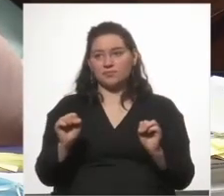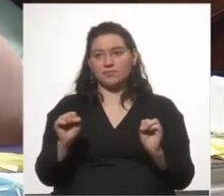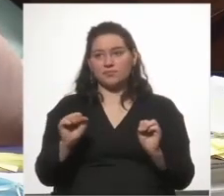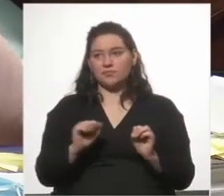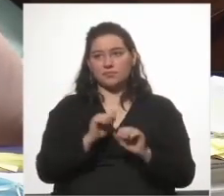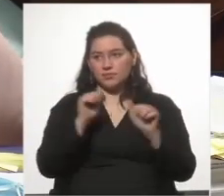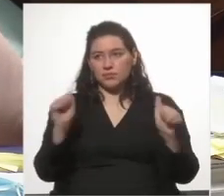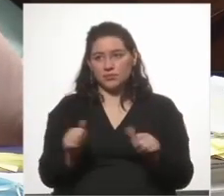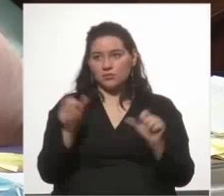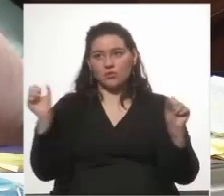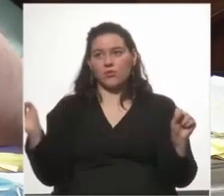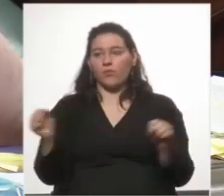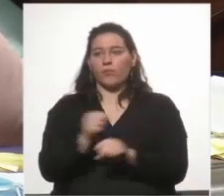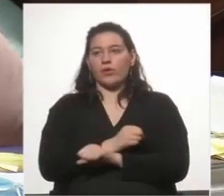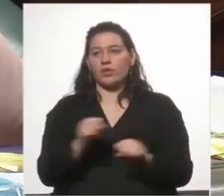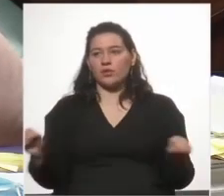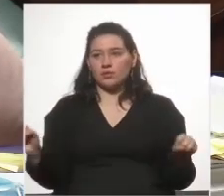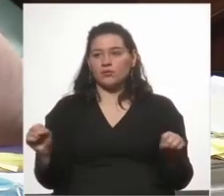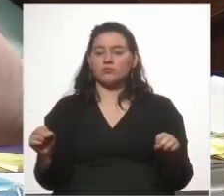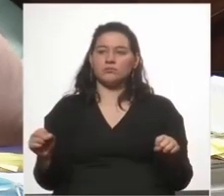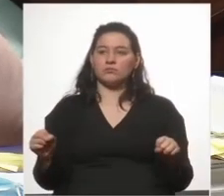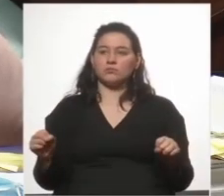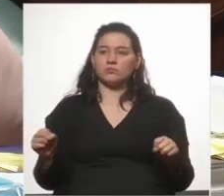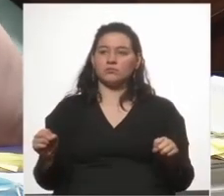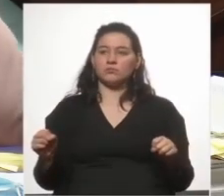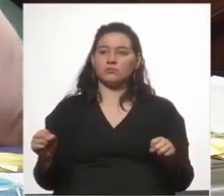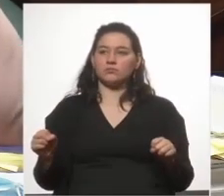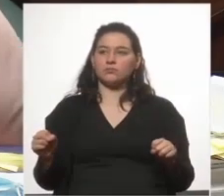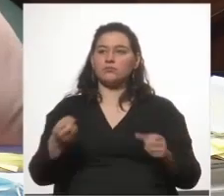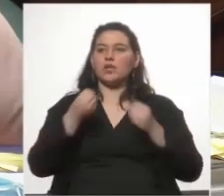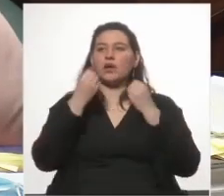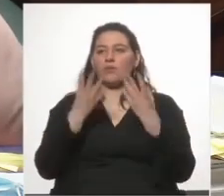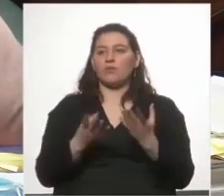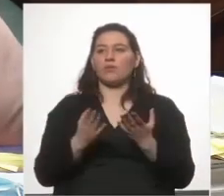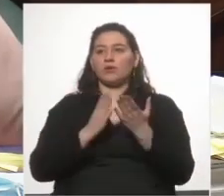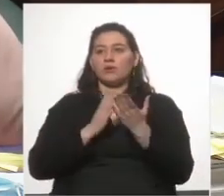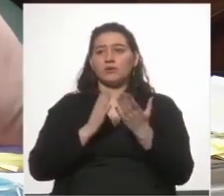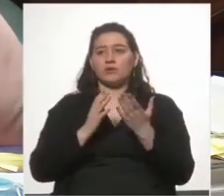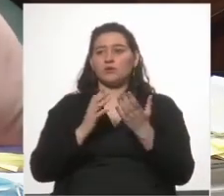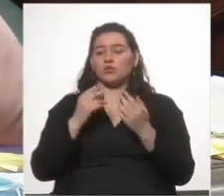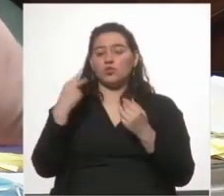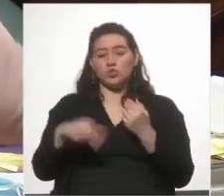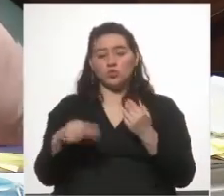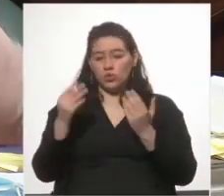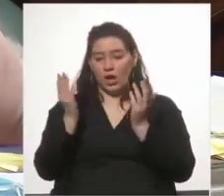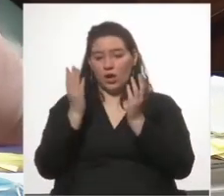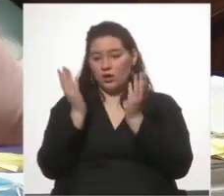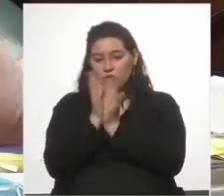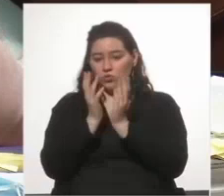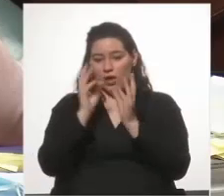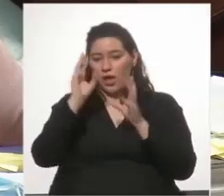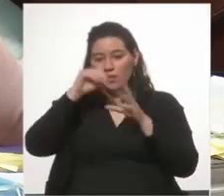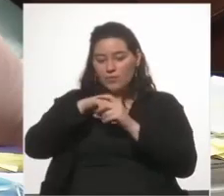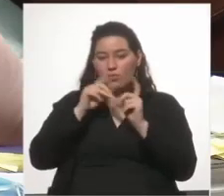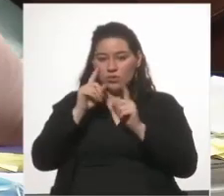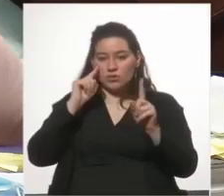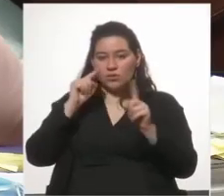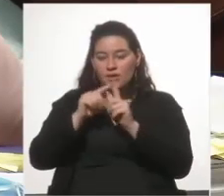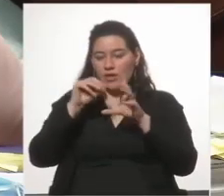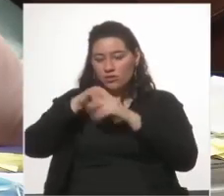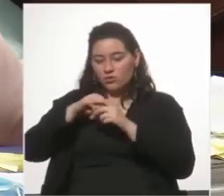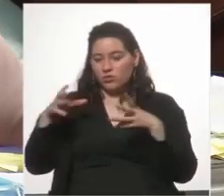no podríamos homologarlos porque se salieron del objeto del Tribunal de Honor porque yo también leí